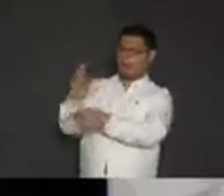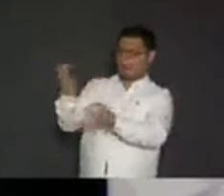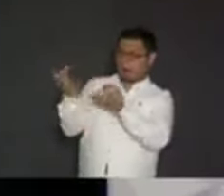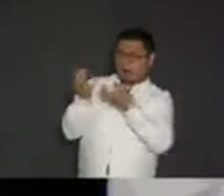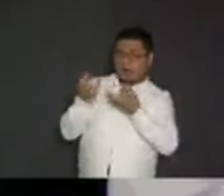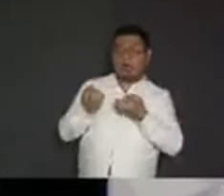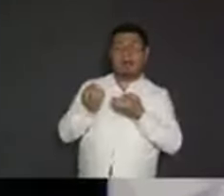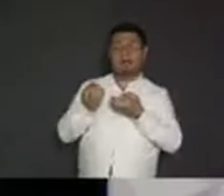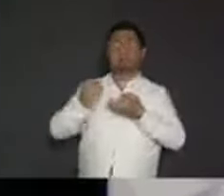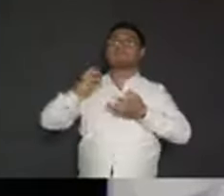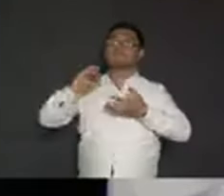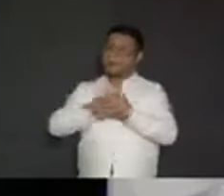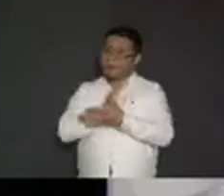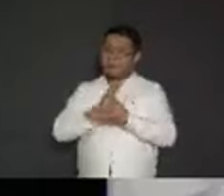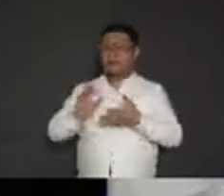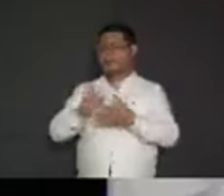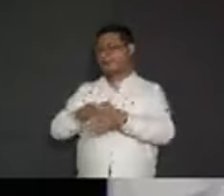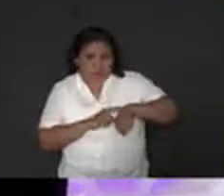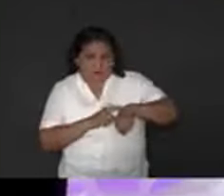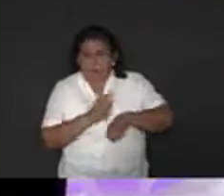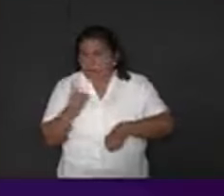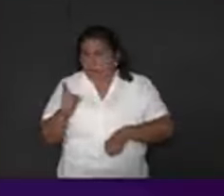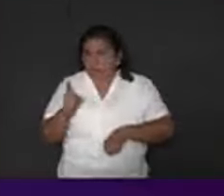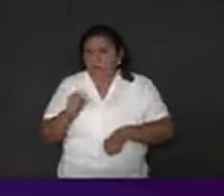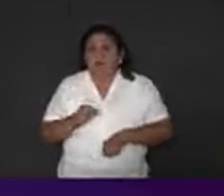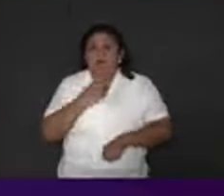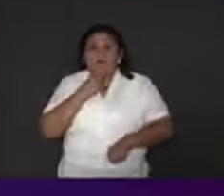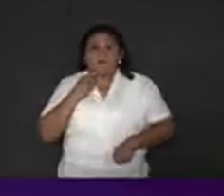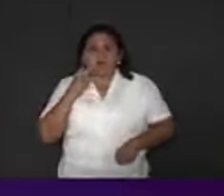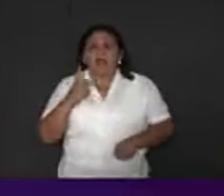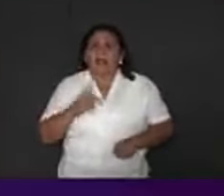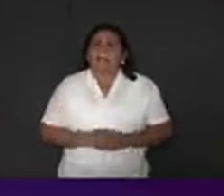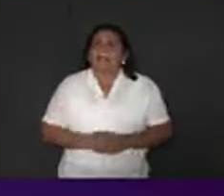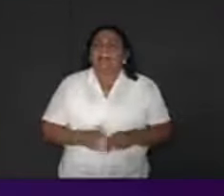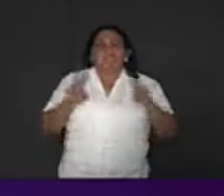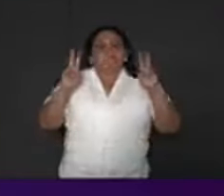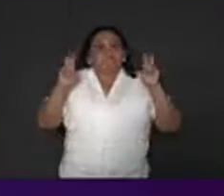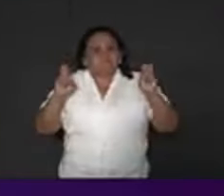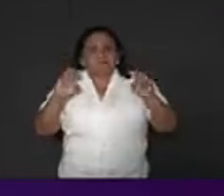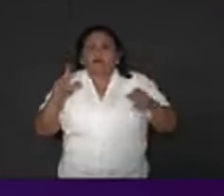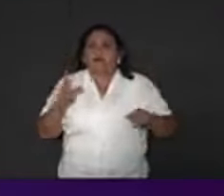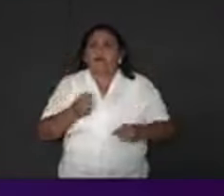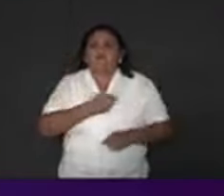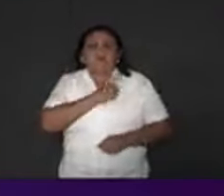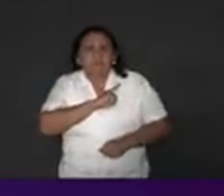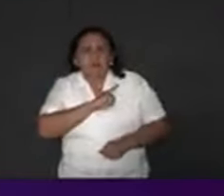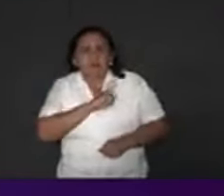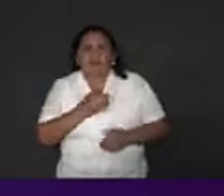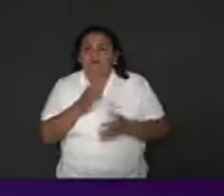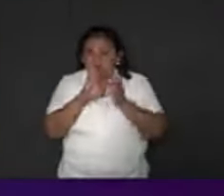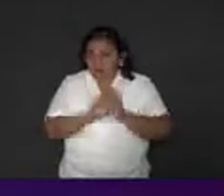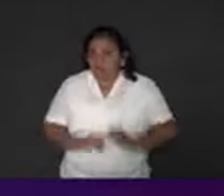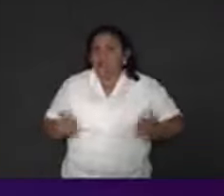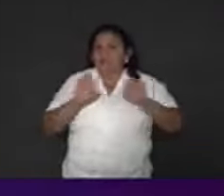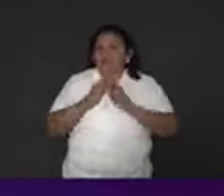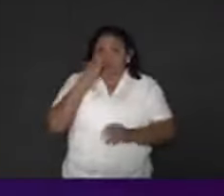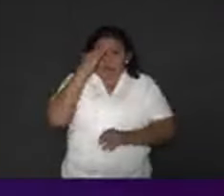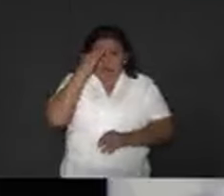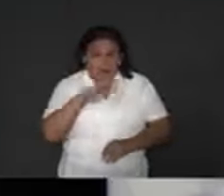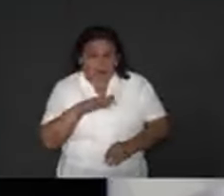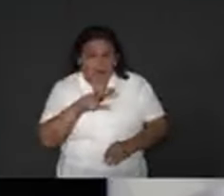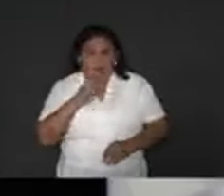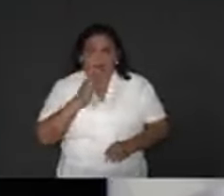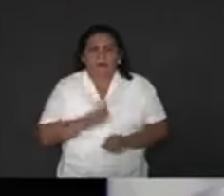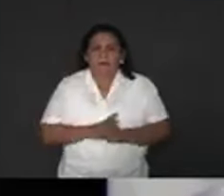incluso a los cartonistas de los periódicos. El tema sin duda ha sido la salud. Lo importante es saber si la calidad de salud